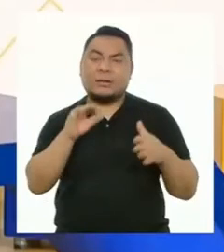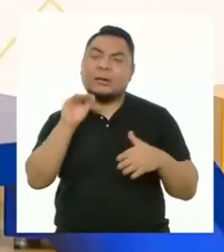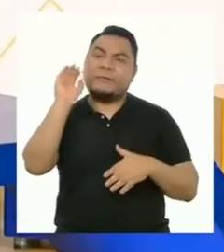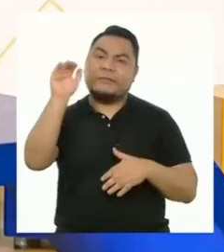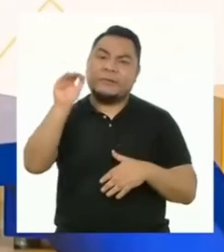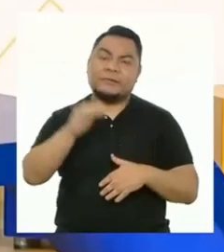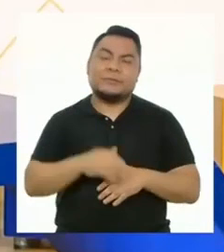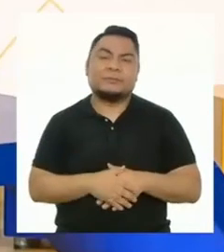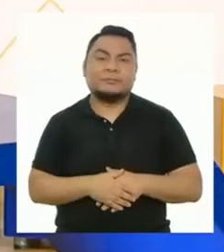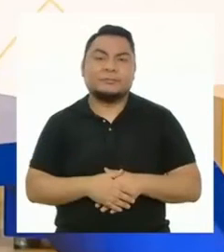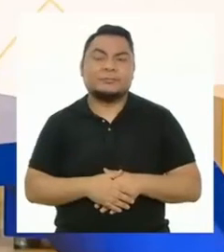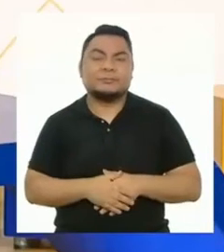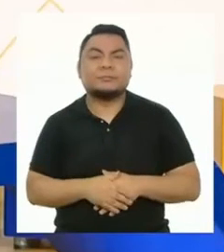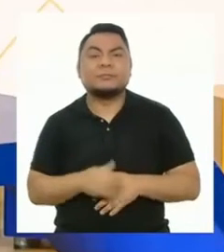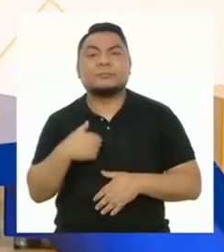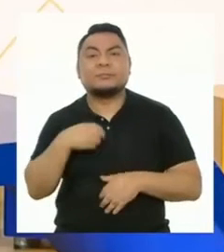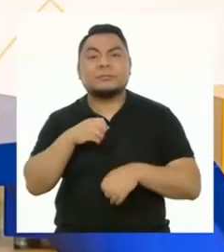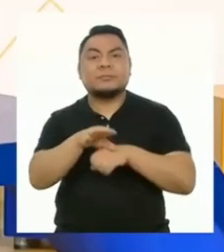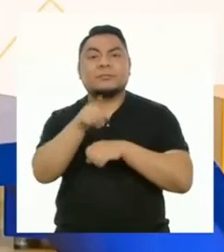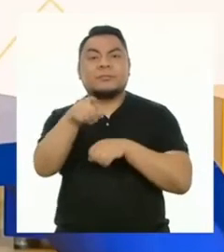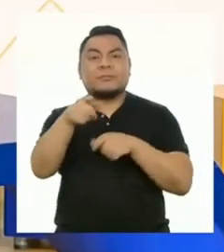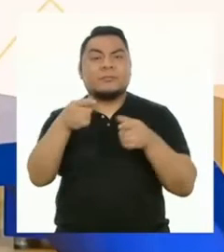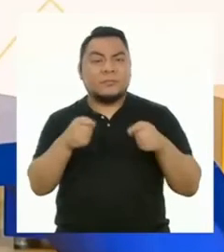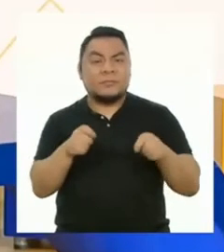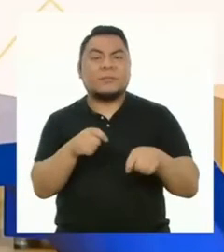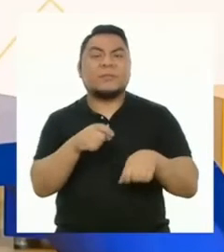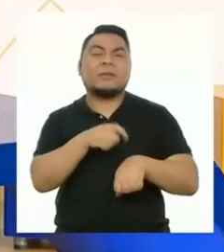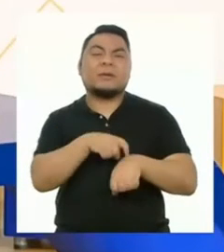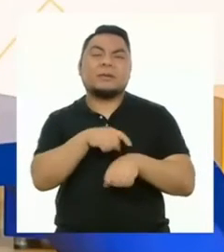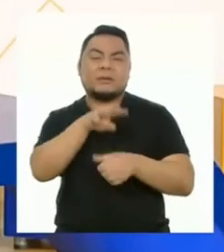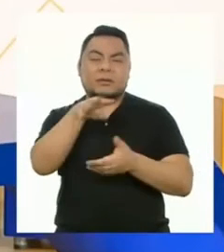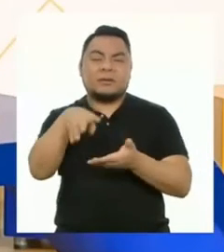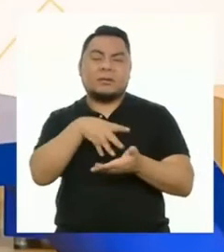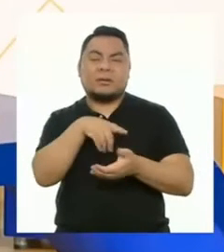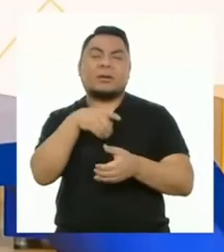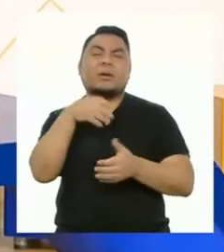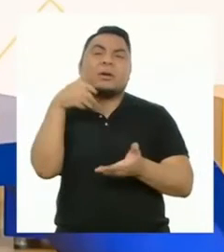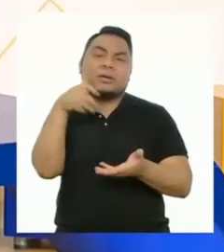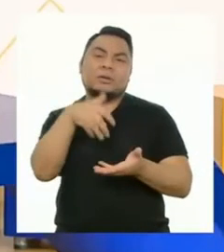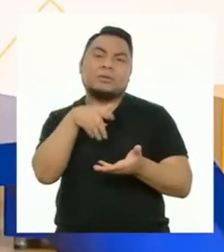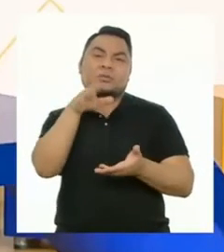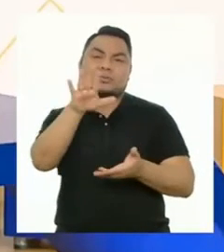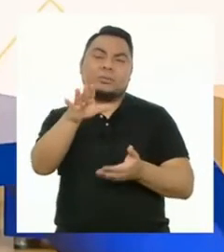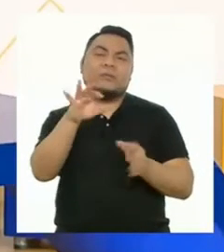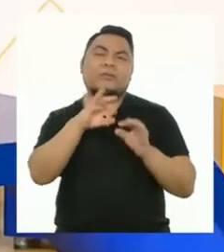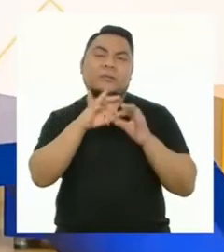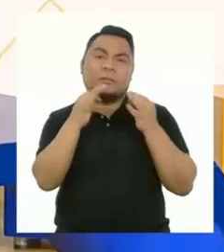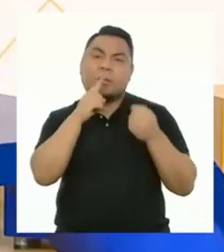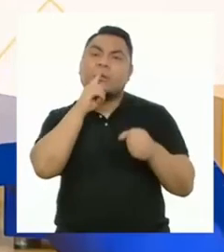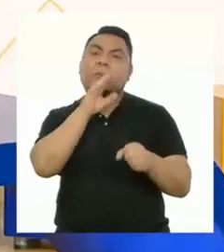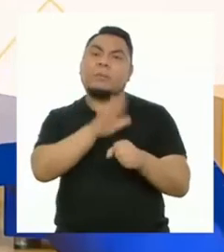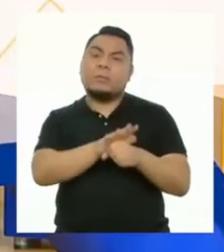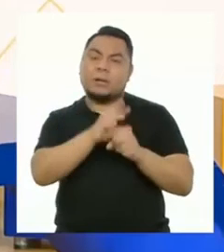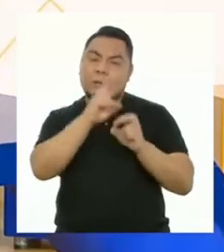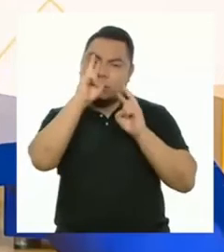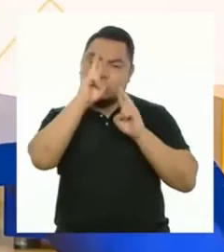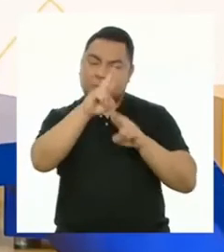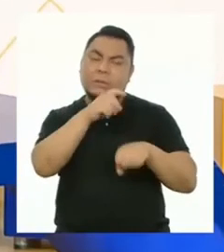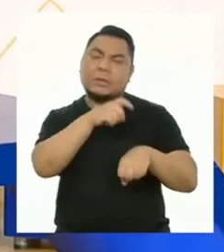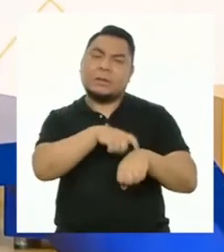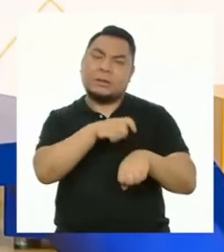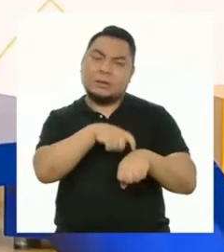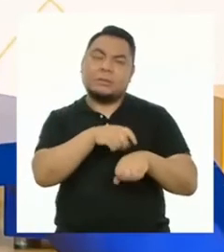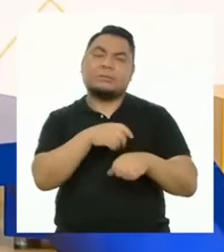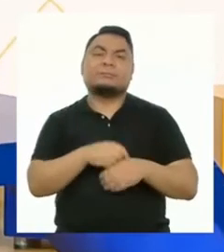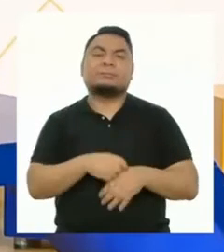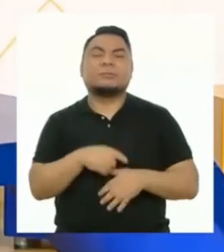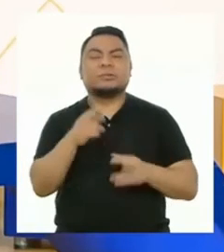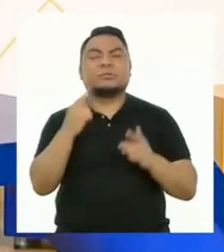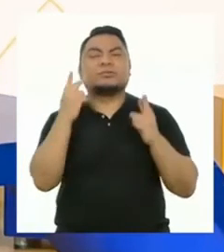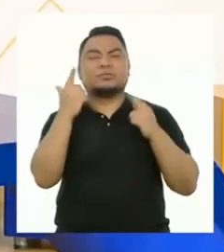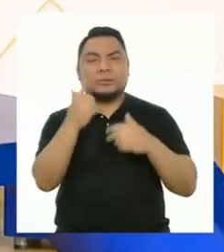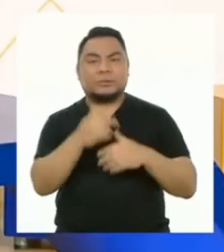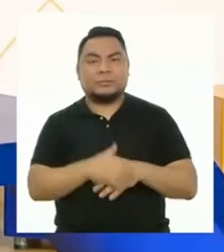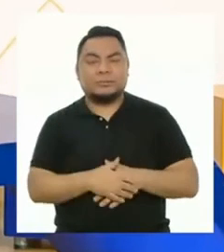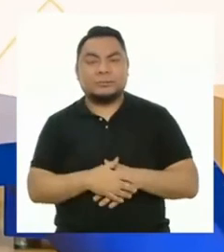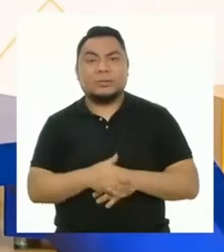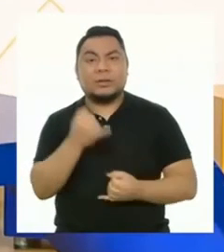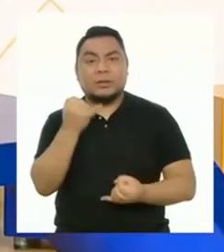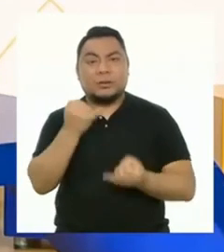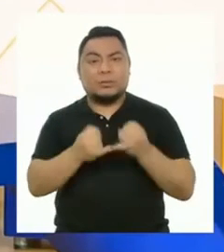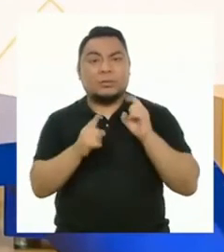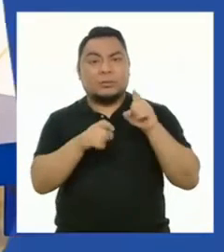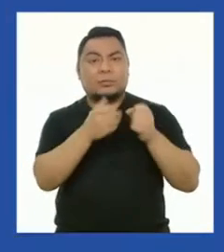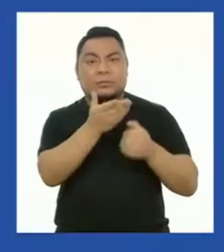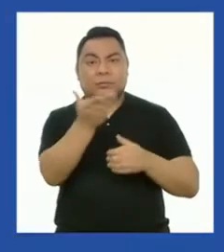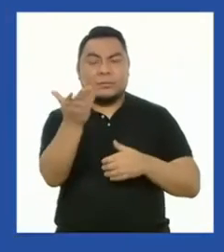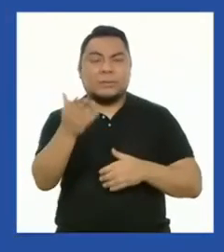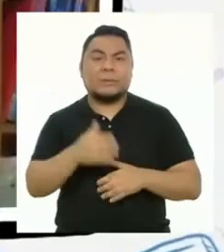hecho. Te recomiendo que también intentes hacer un horario de estudios y que tú y tu familia se comprometan a respetarlo. ¡Suerte! Vamos con